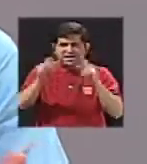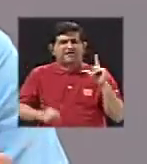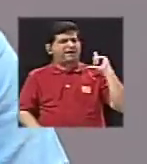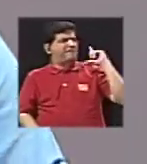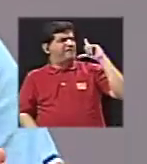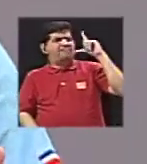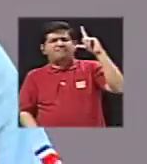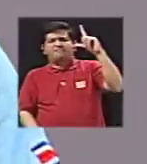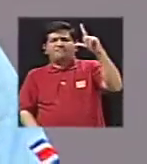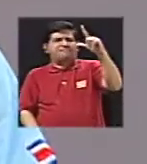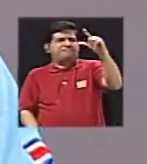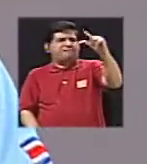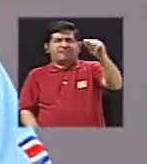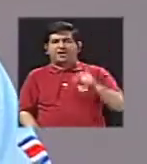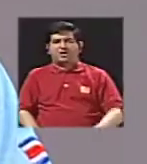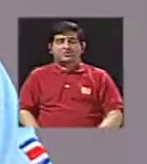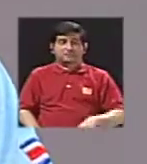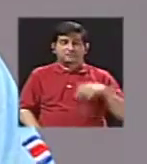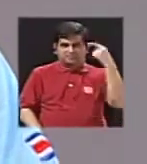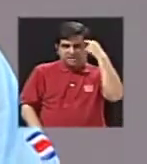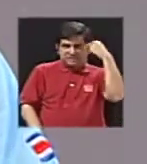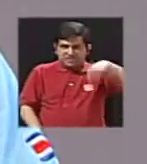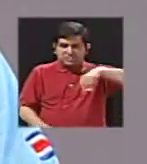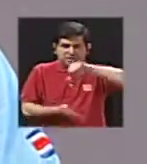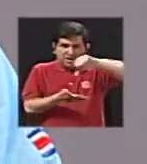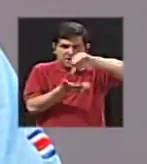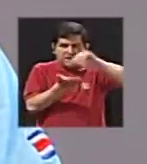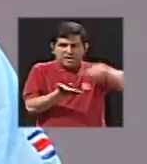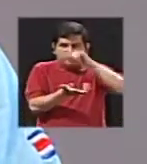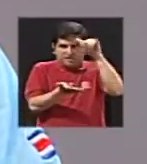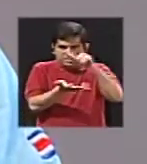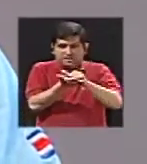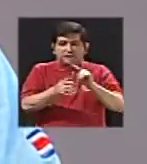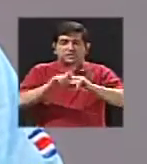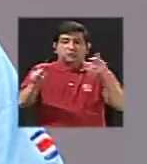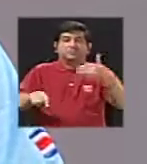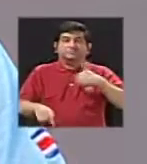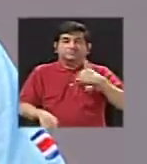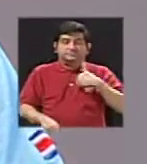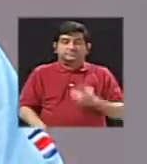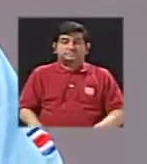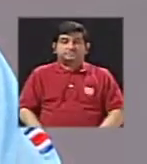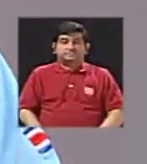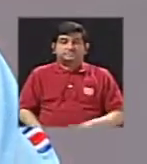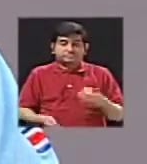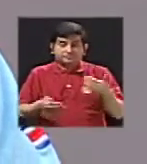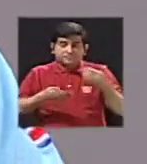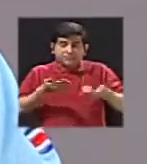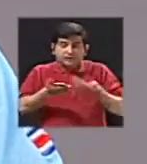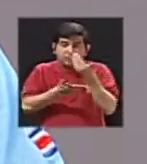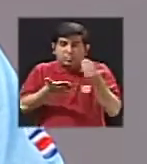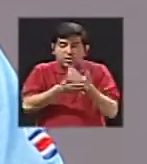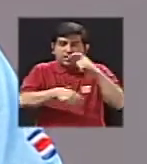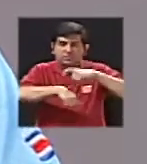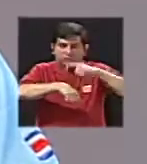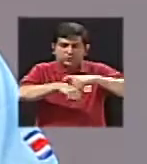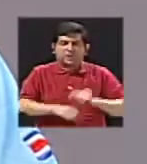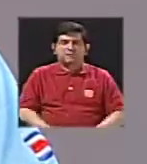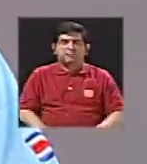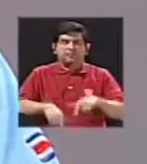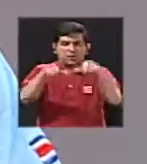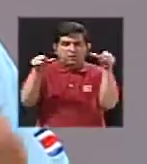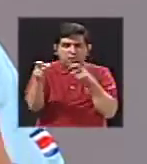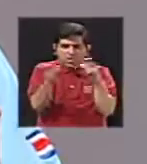lejos ¿verdad? desde la parte central de San José pero que tenemos recientemente una estación sísmica